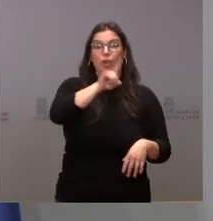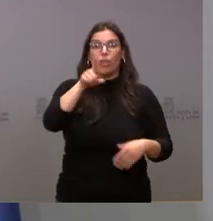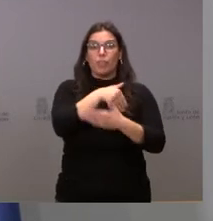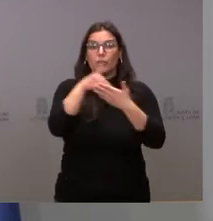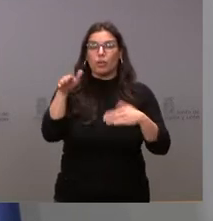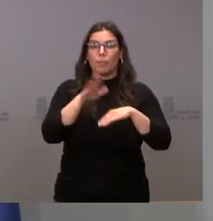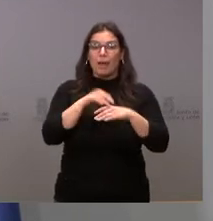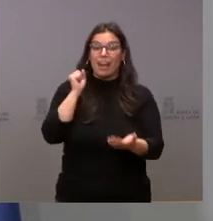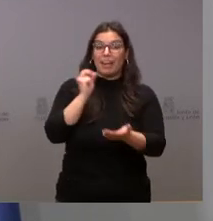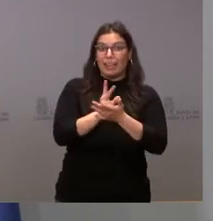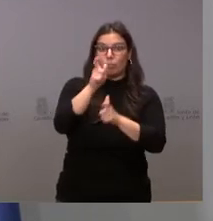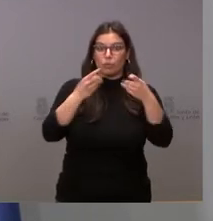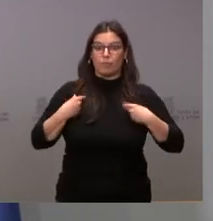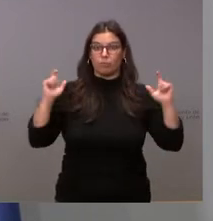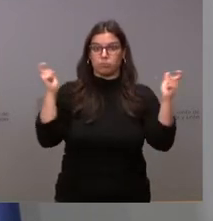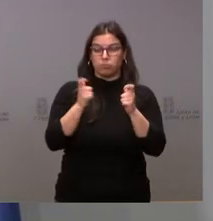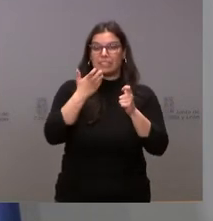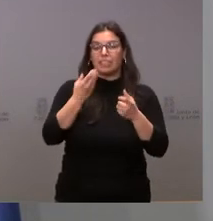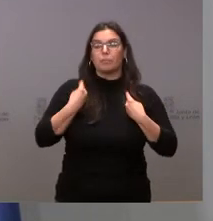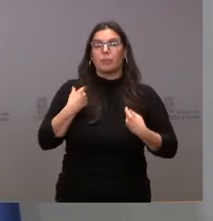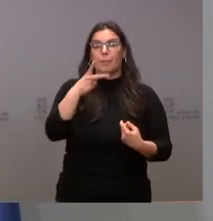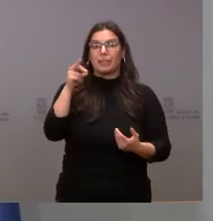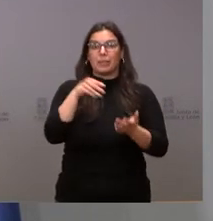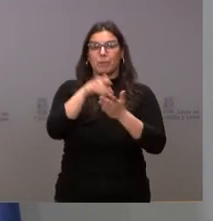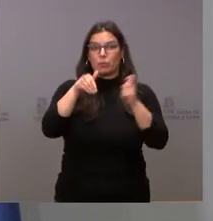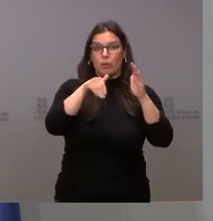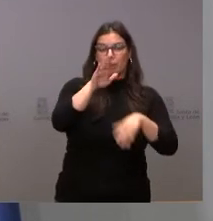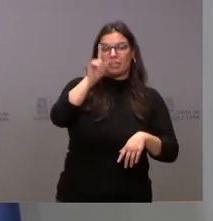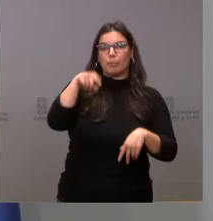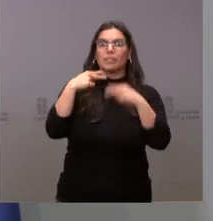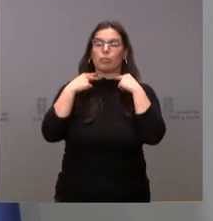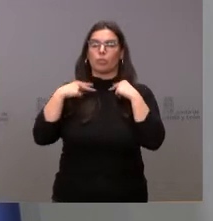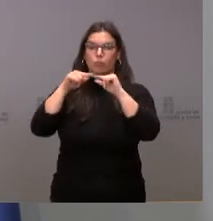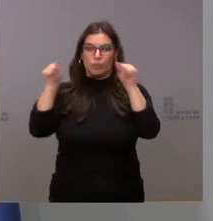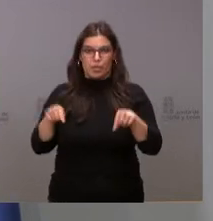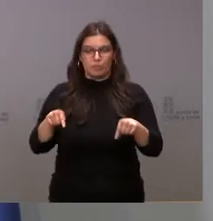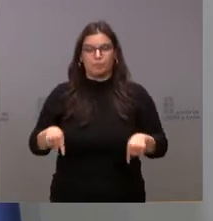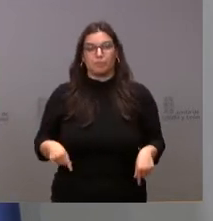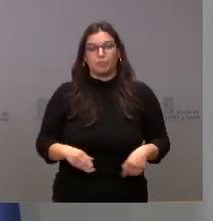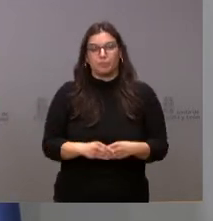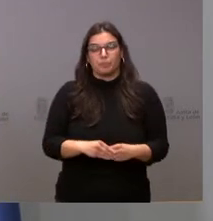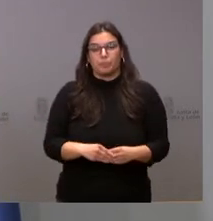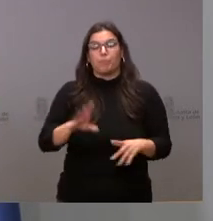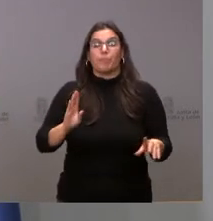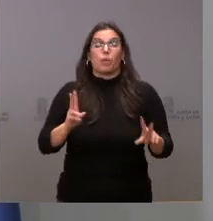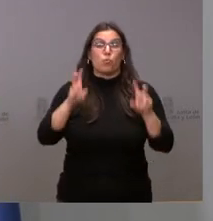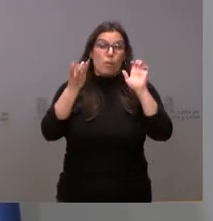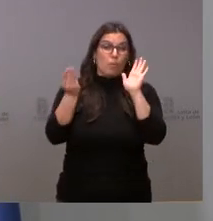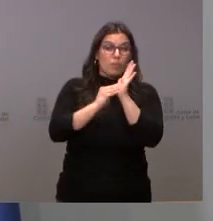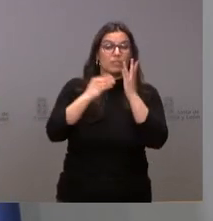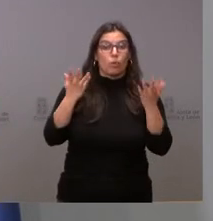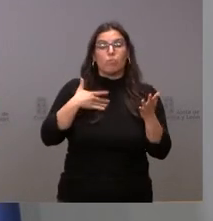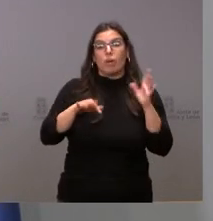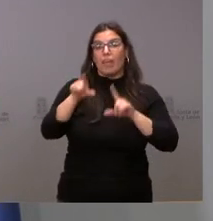frente a los desafíos demográficos en los municipios de más de 20.000 habitantes y en las diputaciones provinciales. Se incluye como novedad la posibilidad de